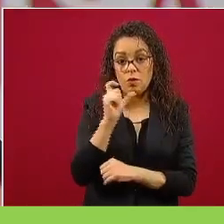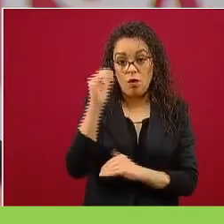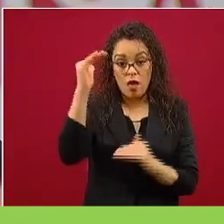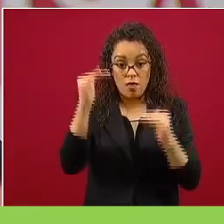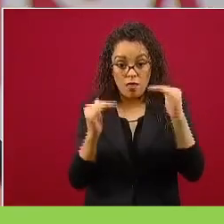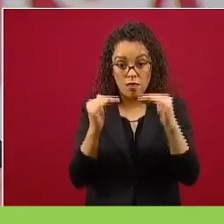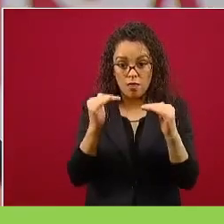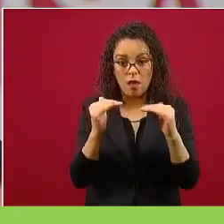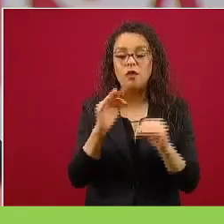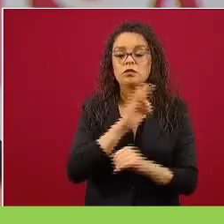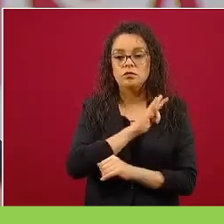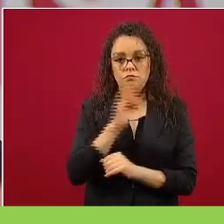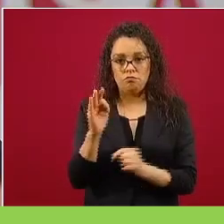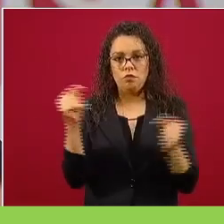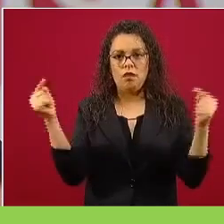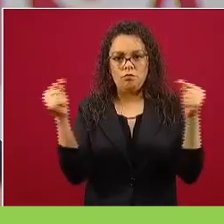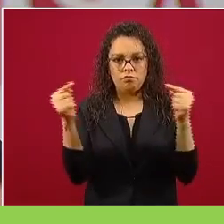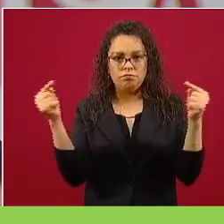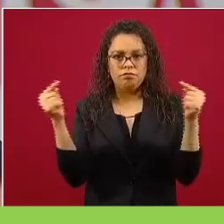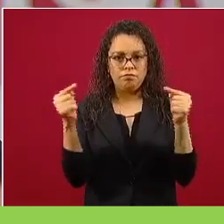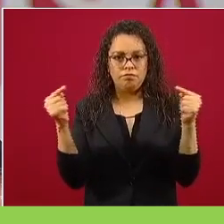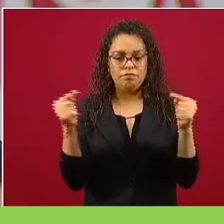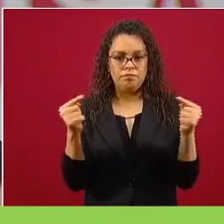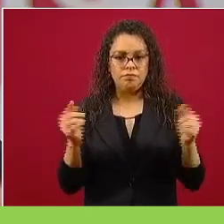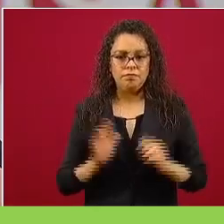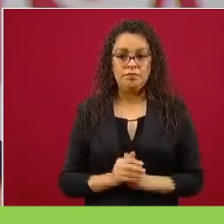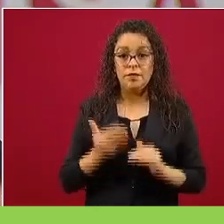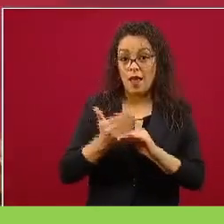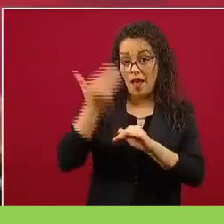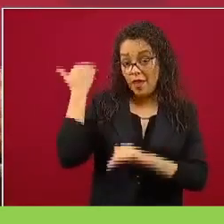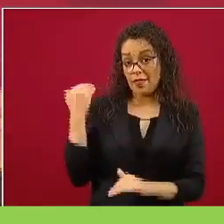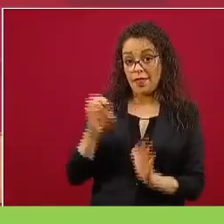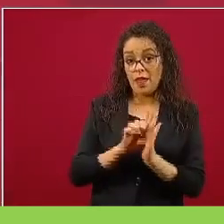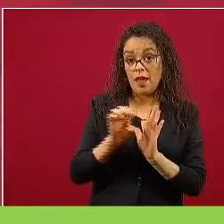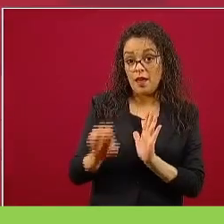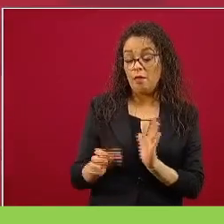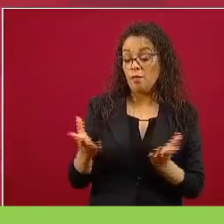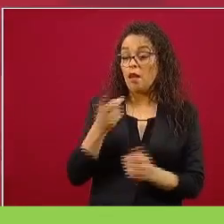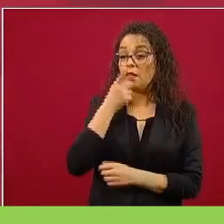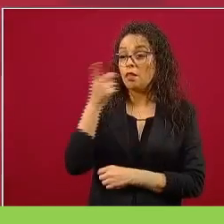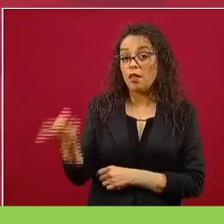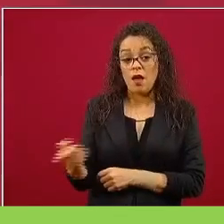Antes, por ejemplo, se decía no se puede tocar al intocable,